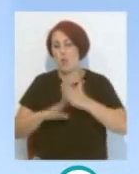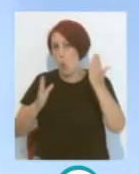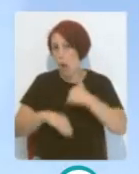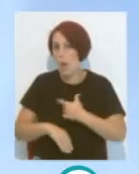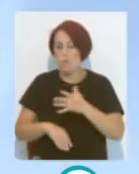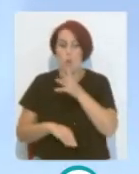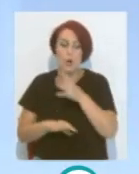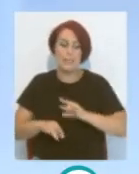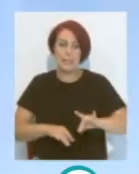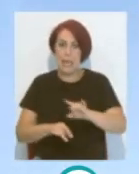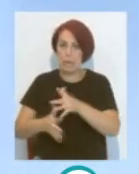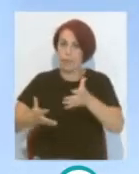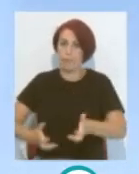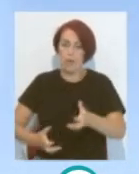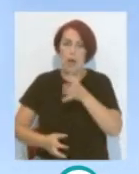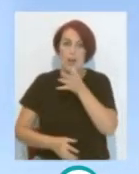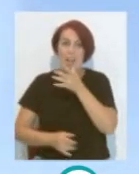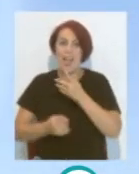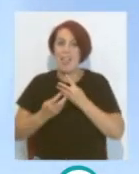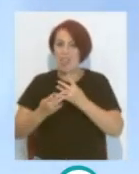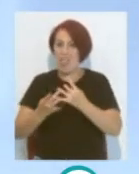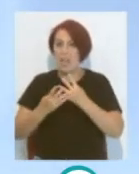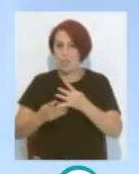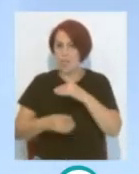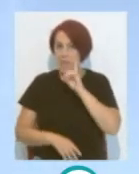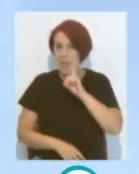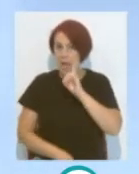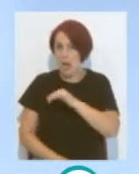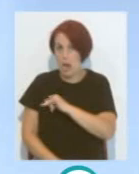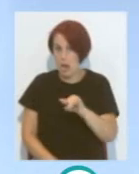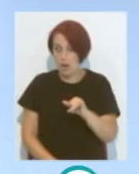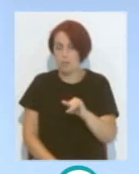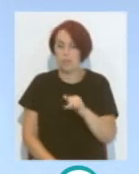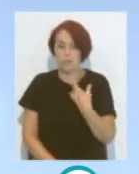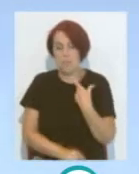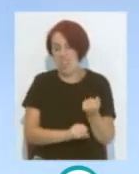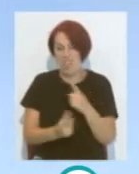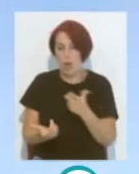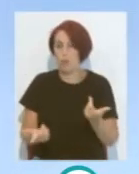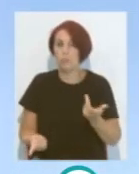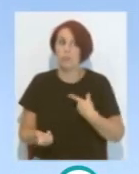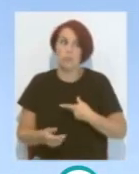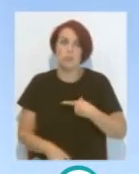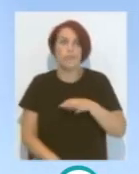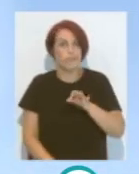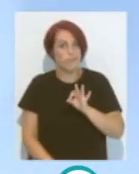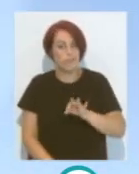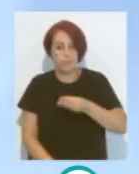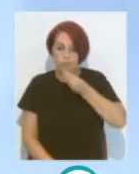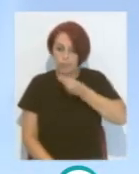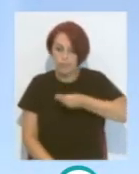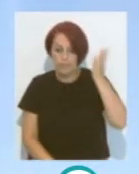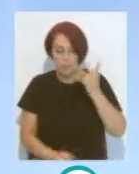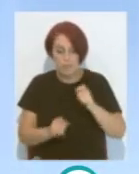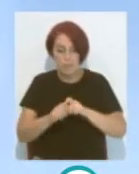de albero Y ahora está todo rodeado de césped sintético Que es similar Y la verdad que es espectacular Ver al estadio